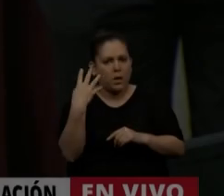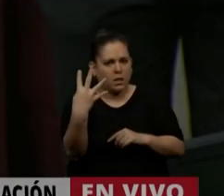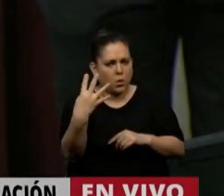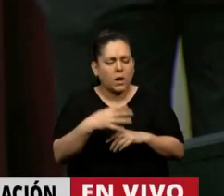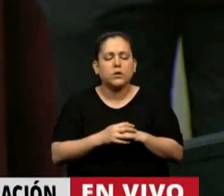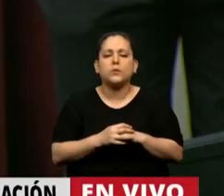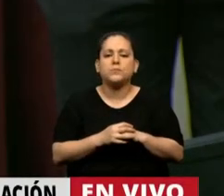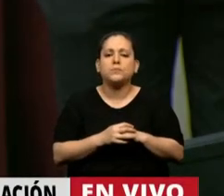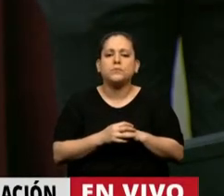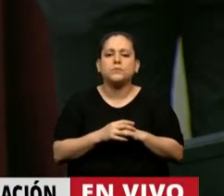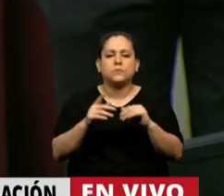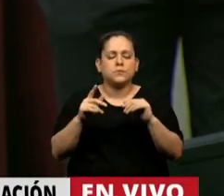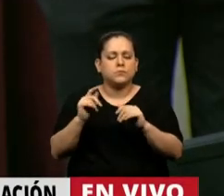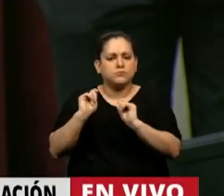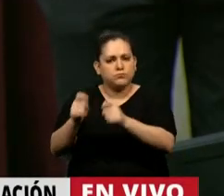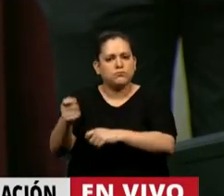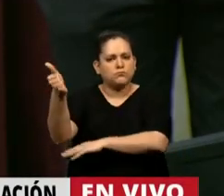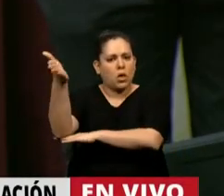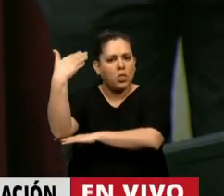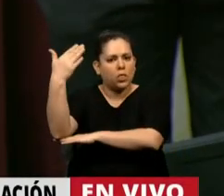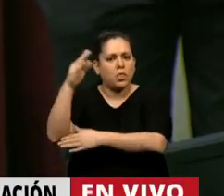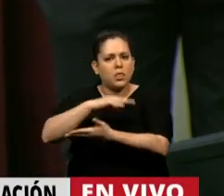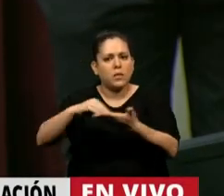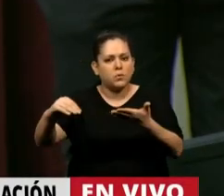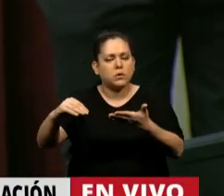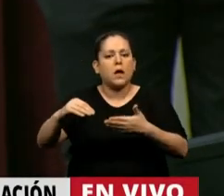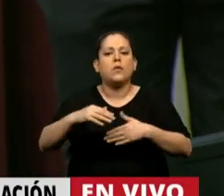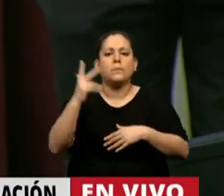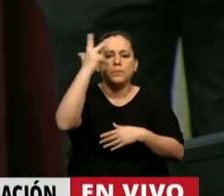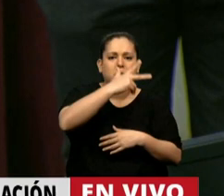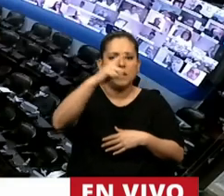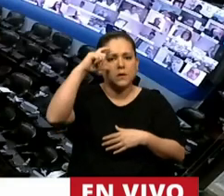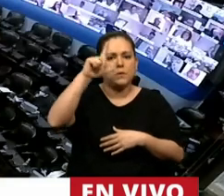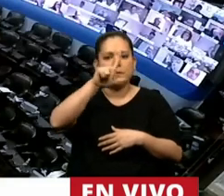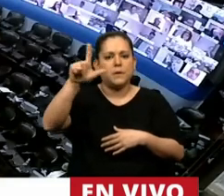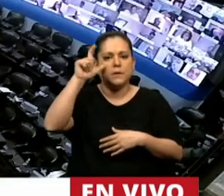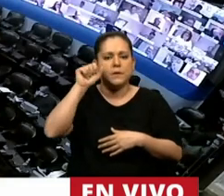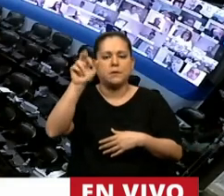Tiene la palabra el diputado Carlos Salomón Heller.